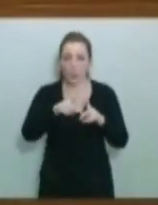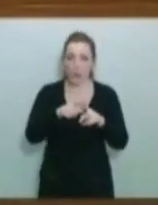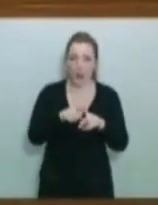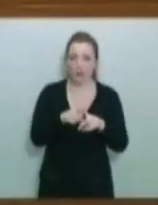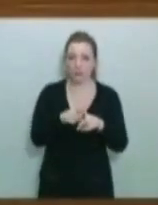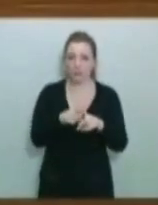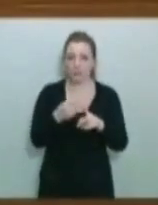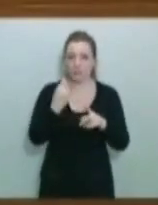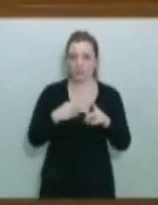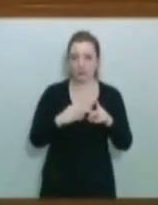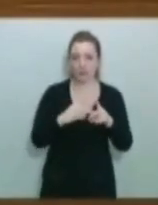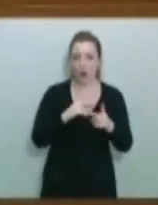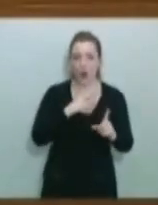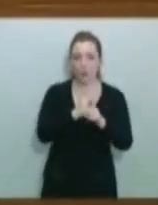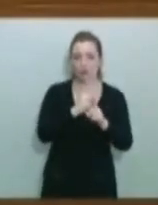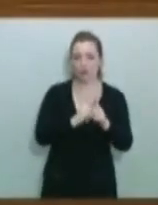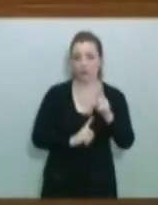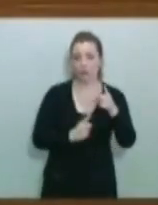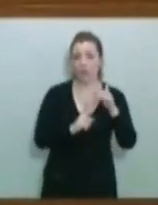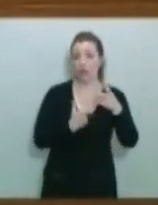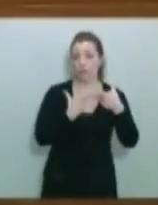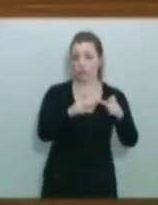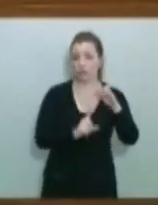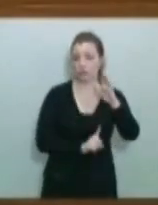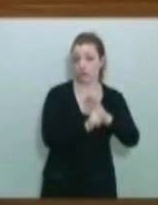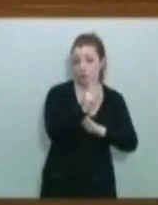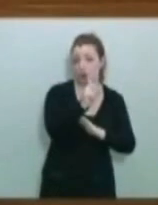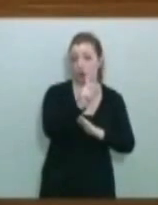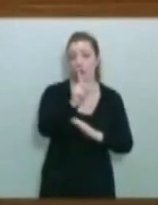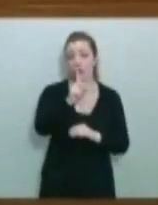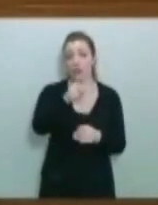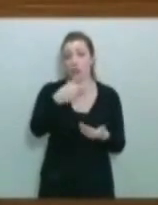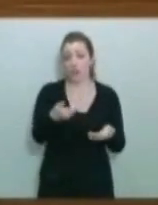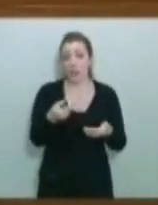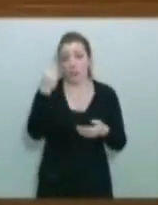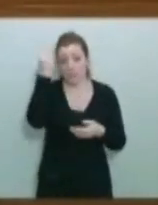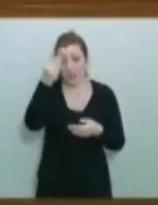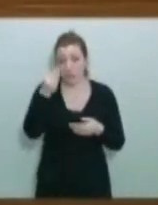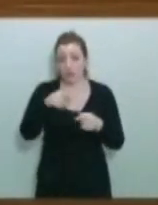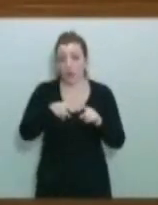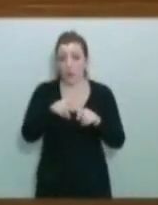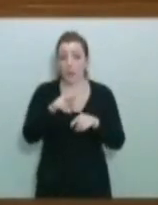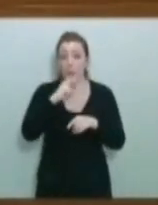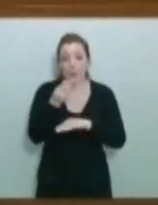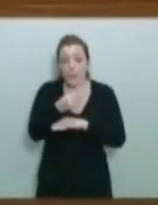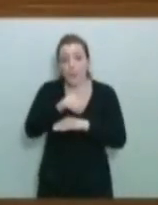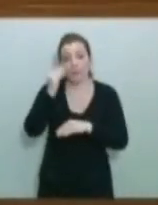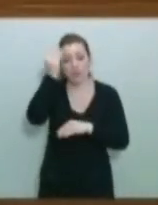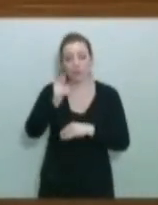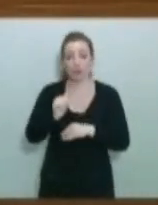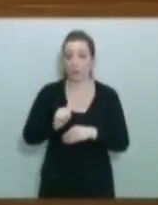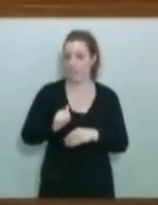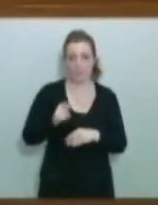crecimiento de este sector y conservación medioambiental. Y nos parece que esa es una falacia que hay que deshacer. En fin,